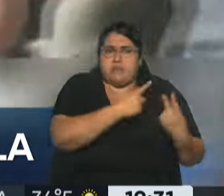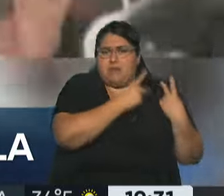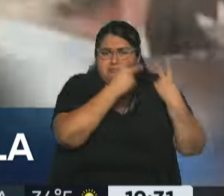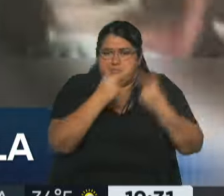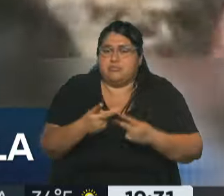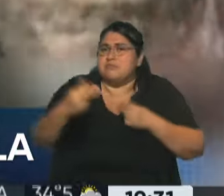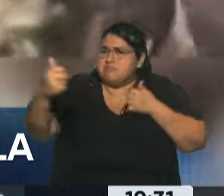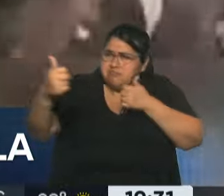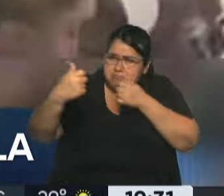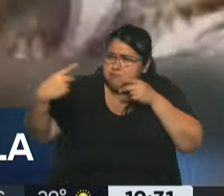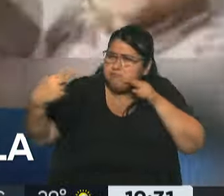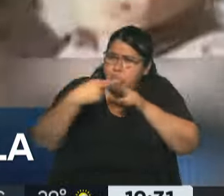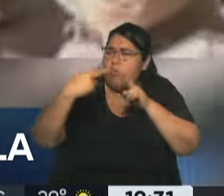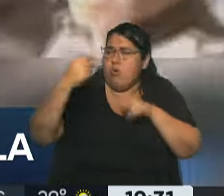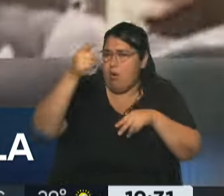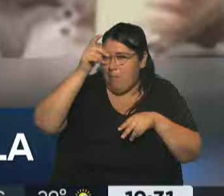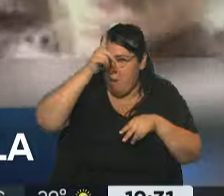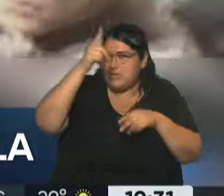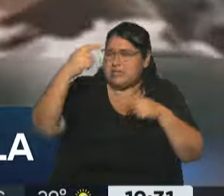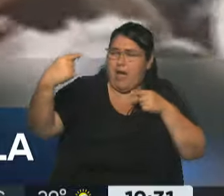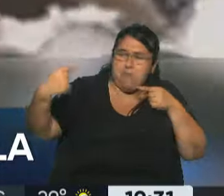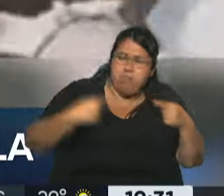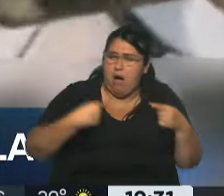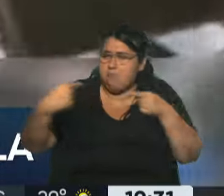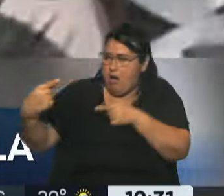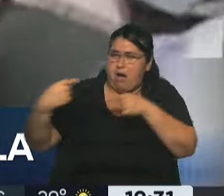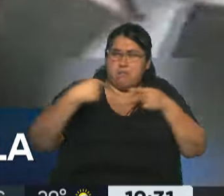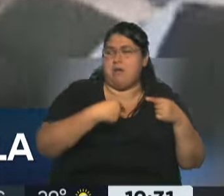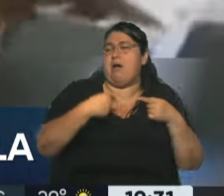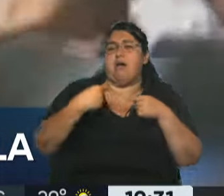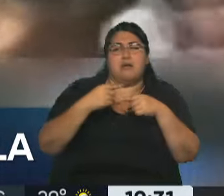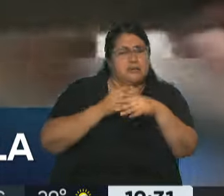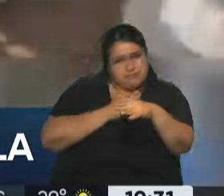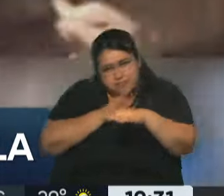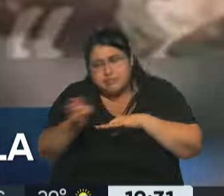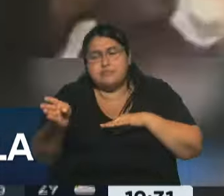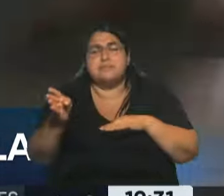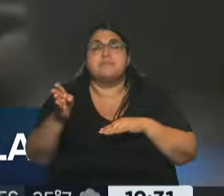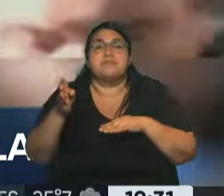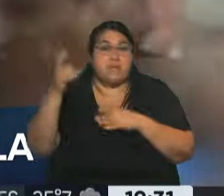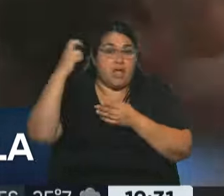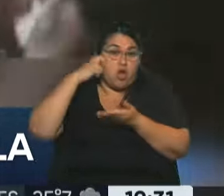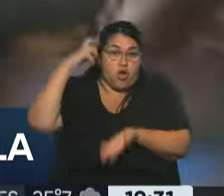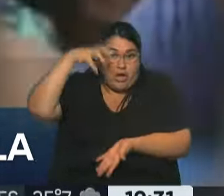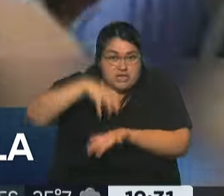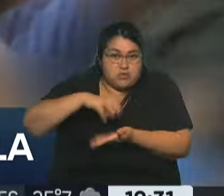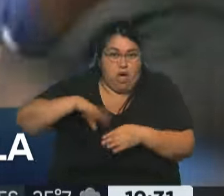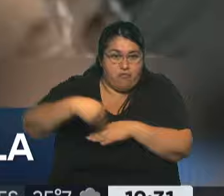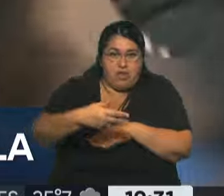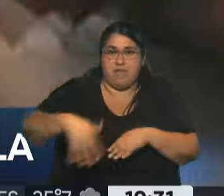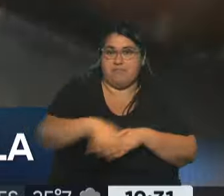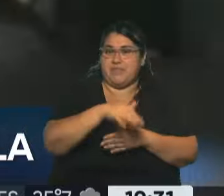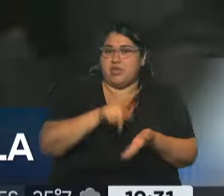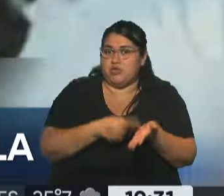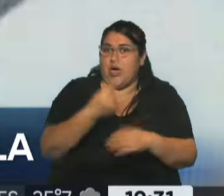policías que mantenían dos cercos en la parte trasera del Palacio Legislativo, en el centro histórico de la ciudad de Guatemala.